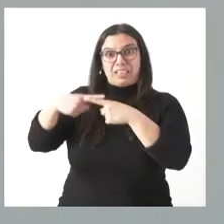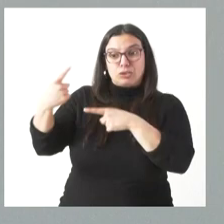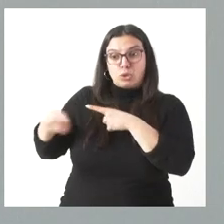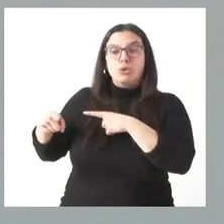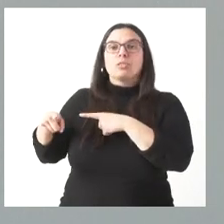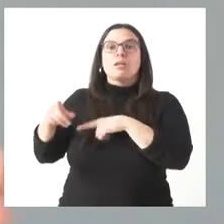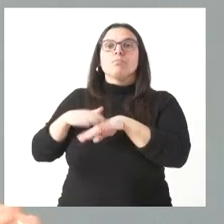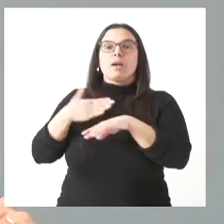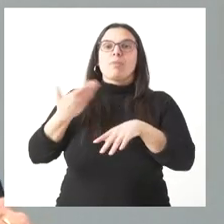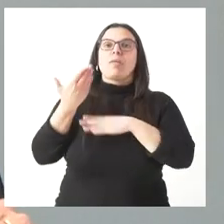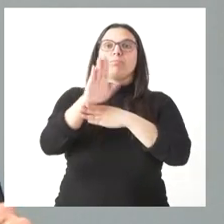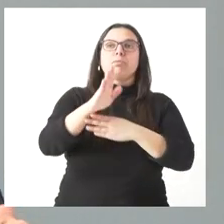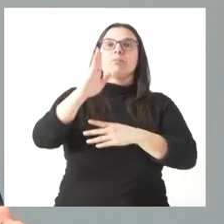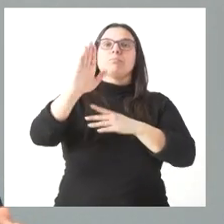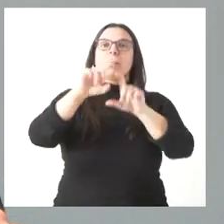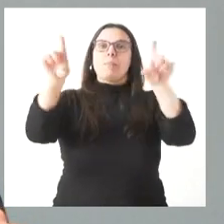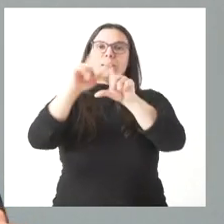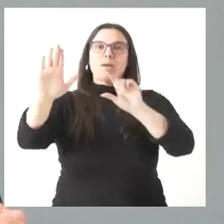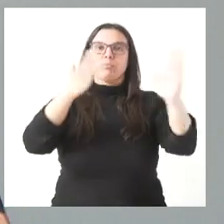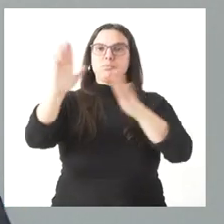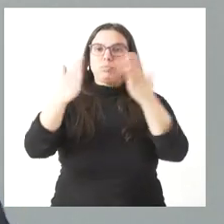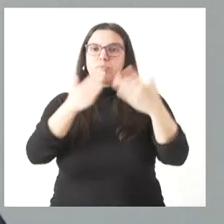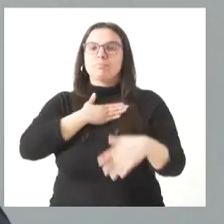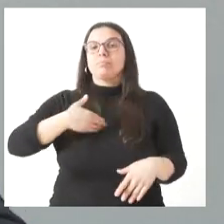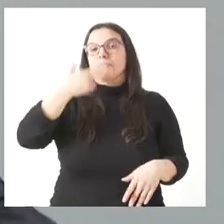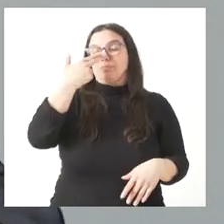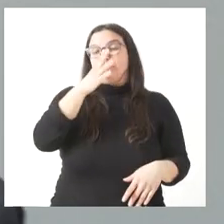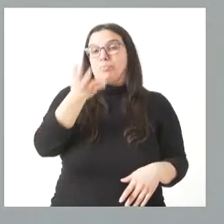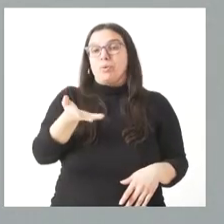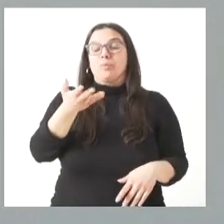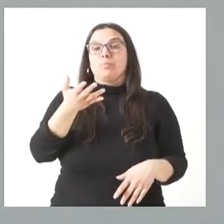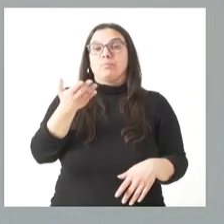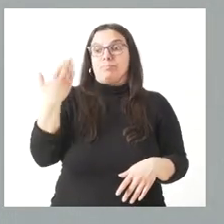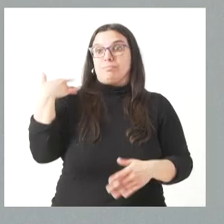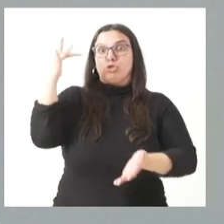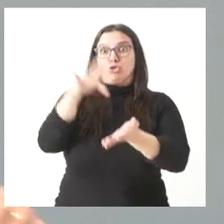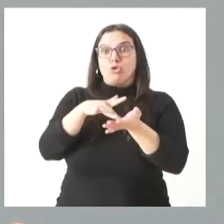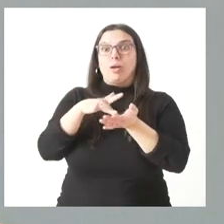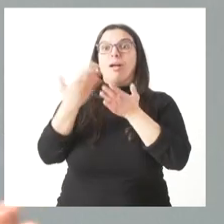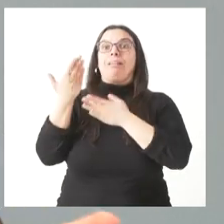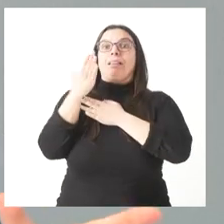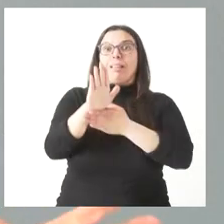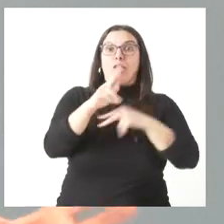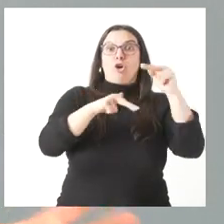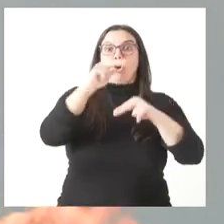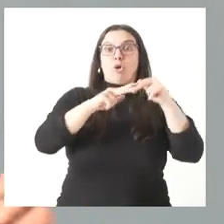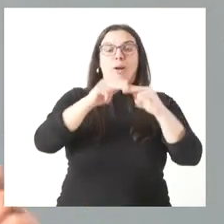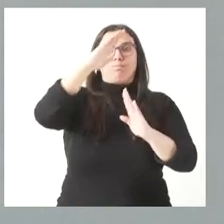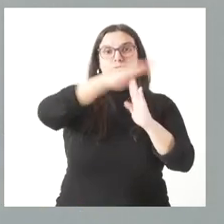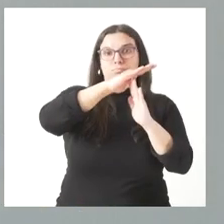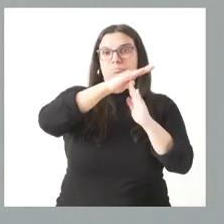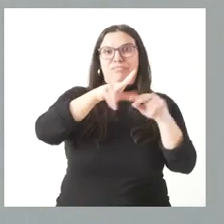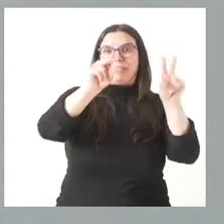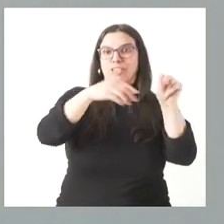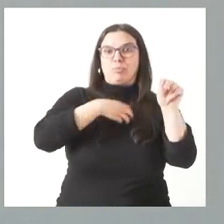empresas para realizar esta actividad y no vernos en la tesitura que vivimos en el pasado de que estas obras no pudieron ser terminadas